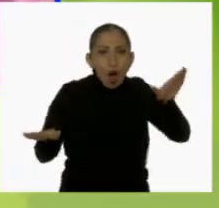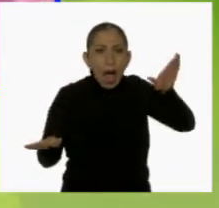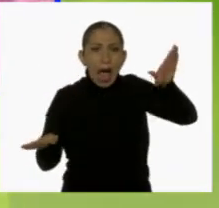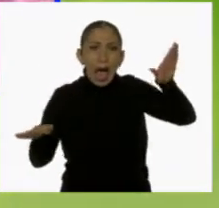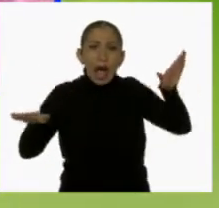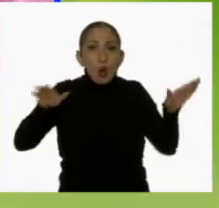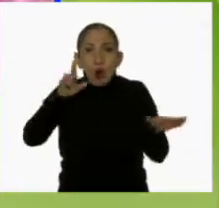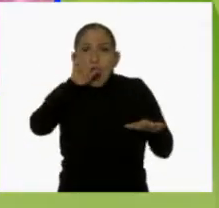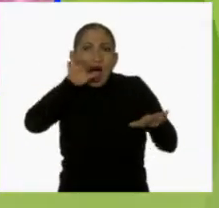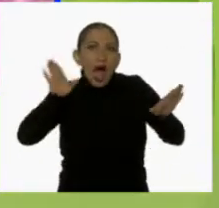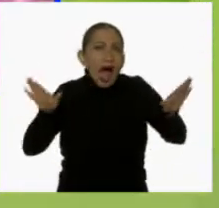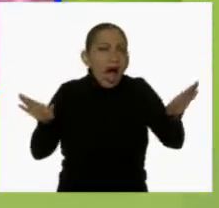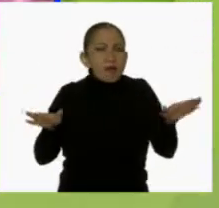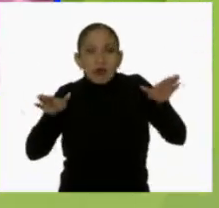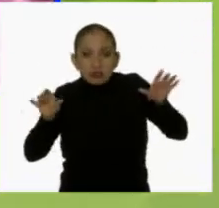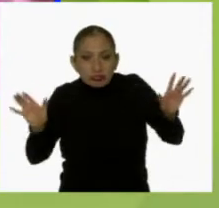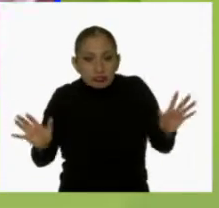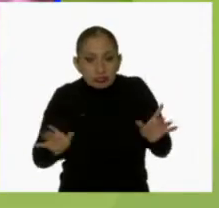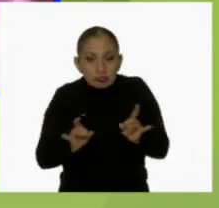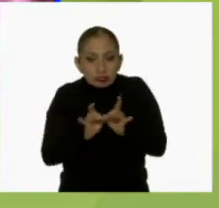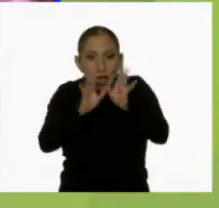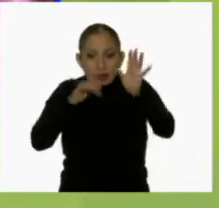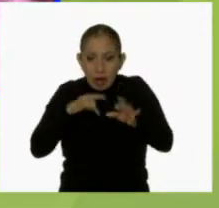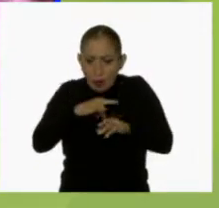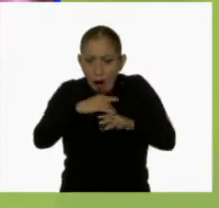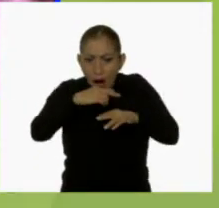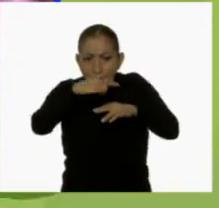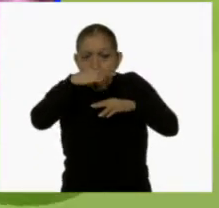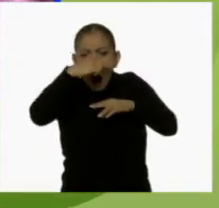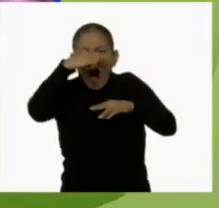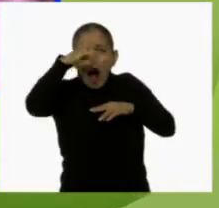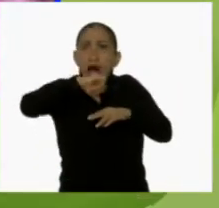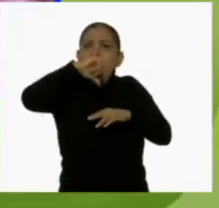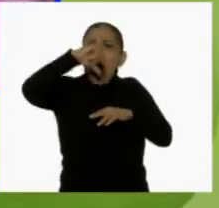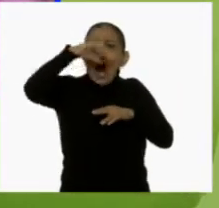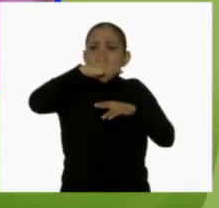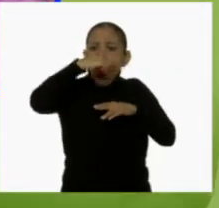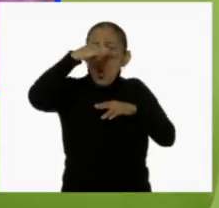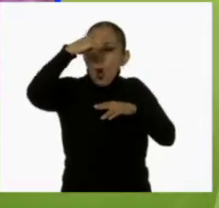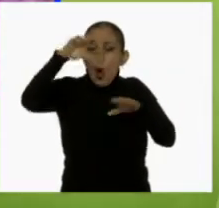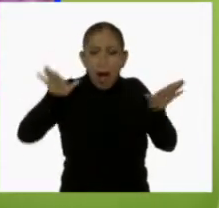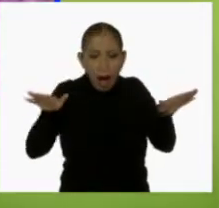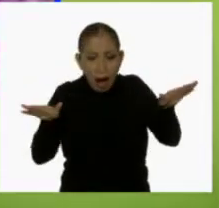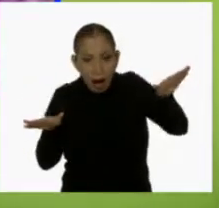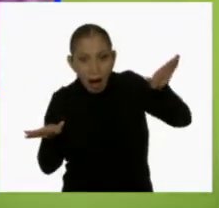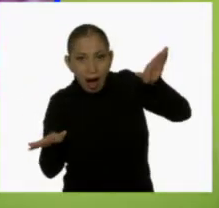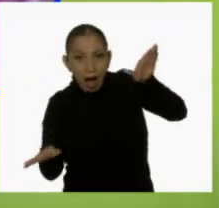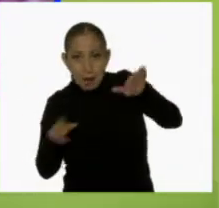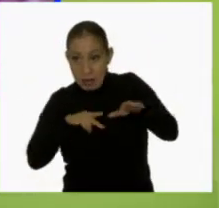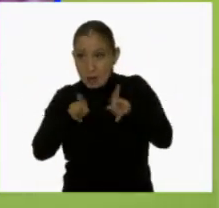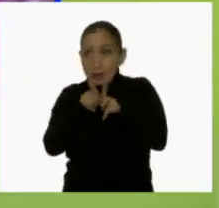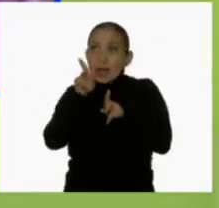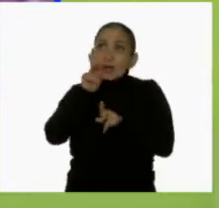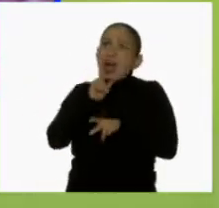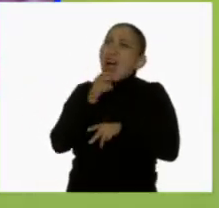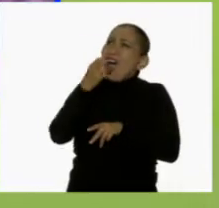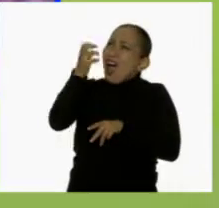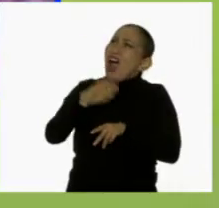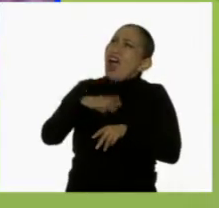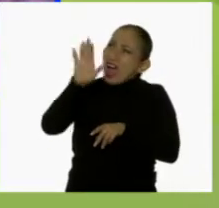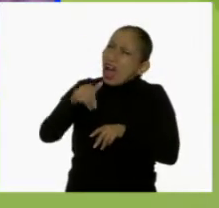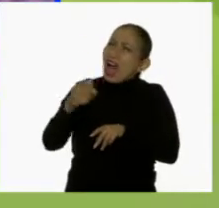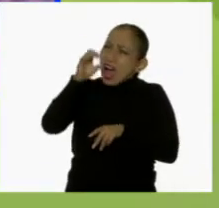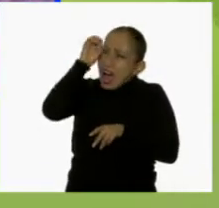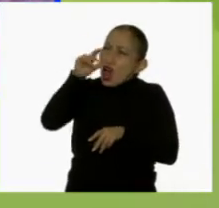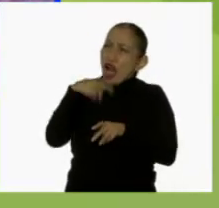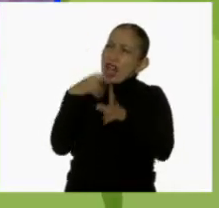como un ave. Y de pronto vi que me elevaba con gran altura. Entonces, mi prima me gritó. Bájate,